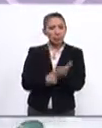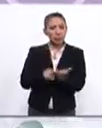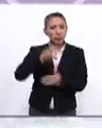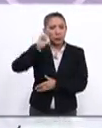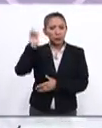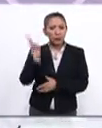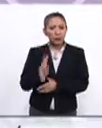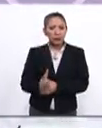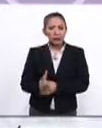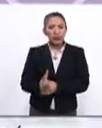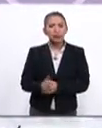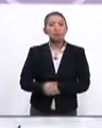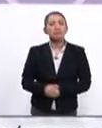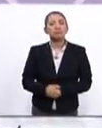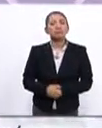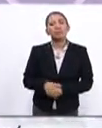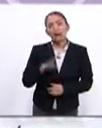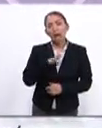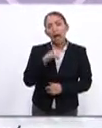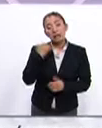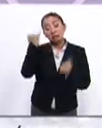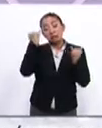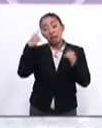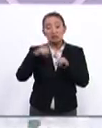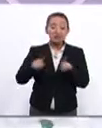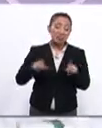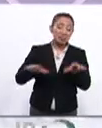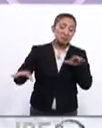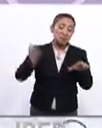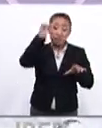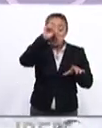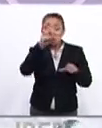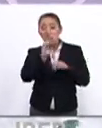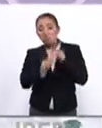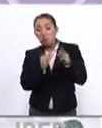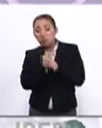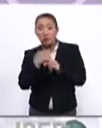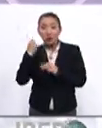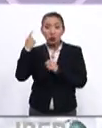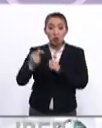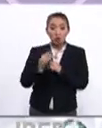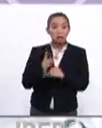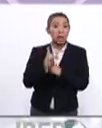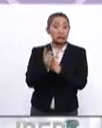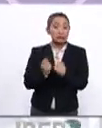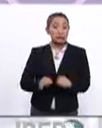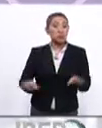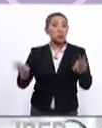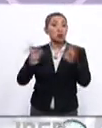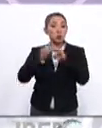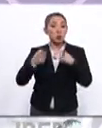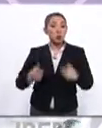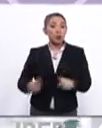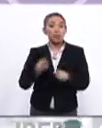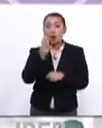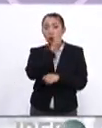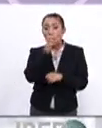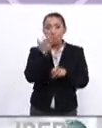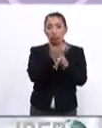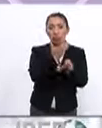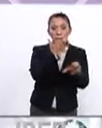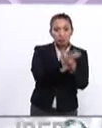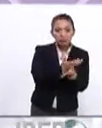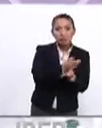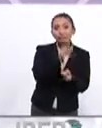se vive en Venezuela, pues hay posturas divididas prácticamente en todo el mundo, potencias importantes de importante voz como Rusia, Estados